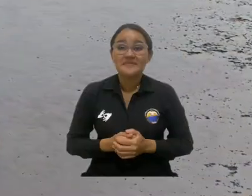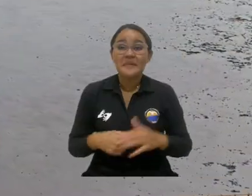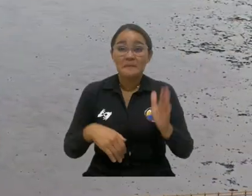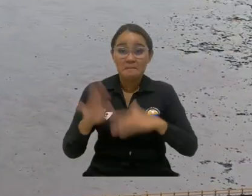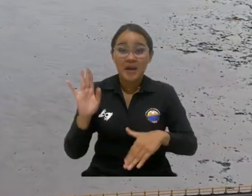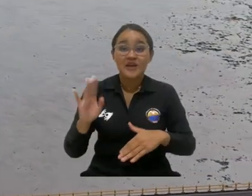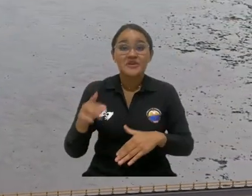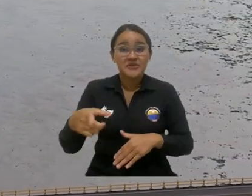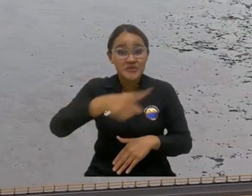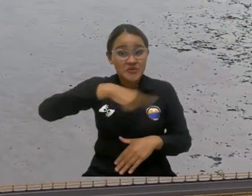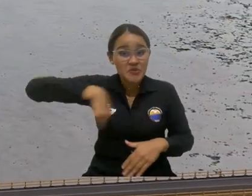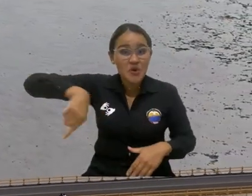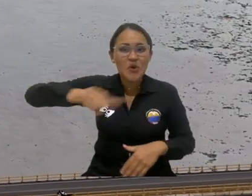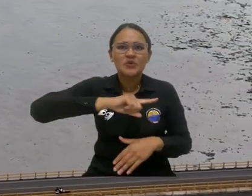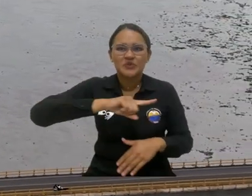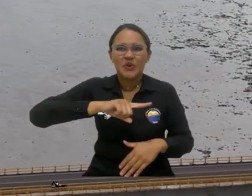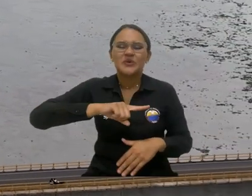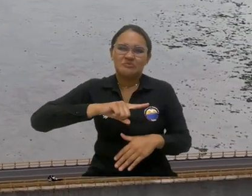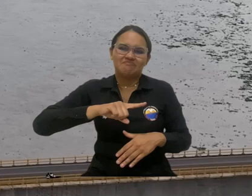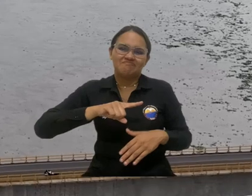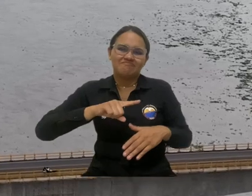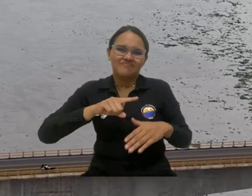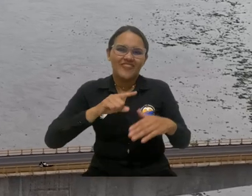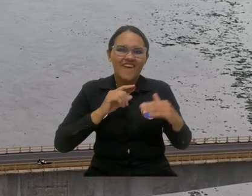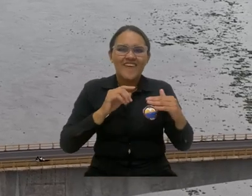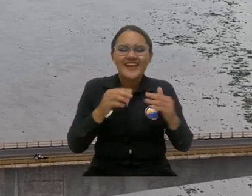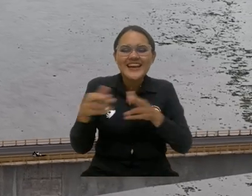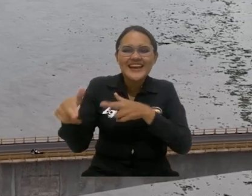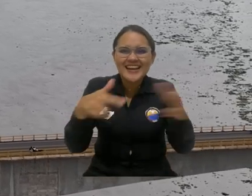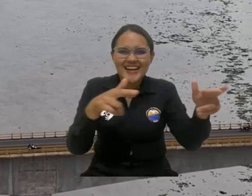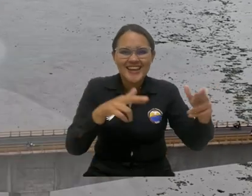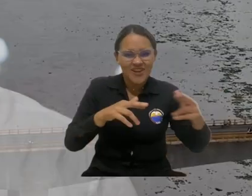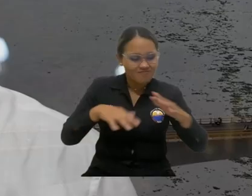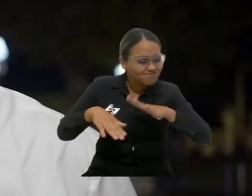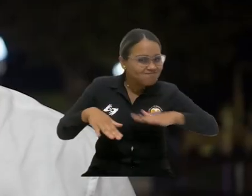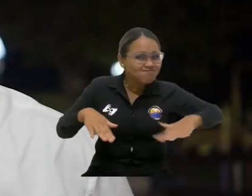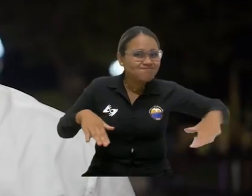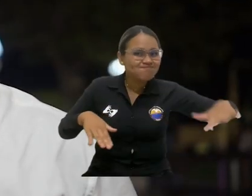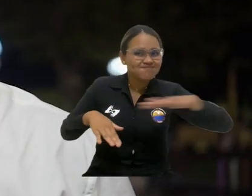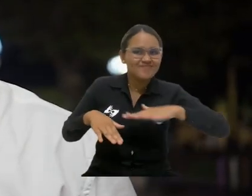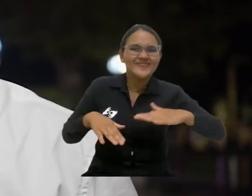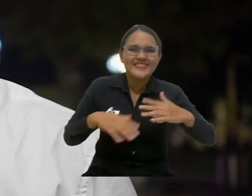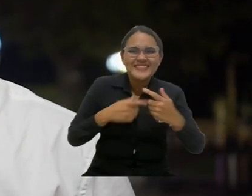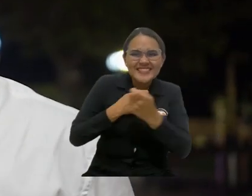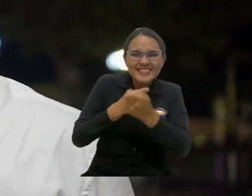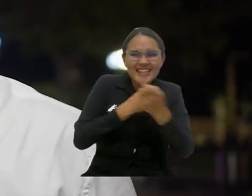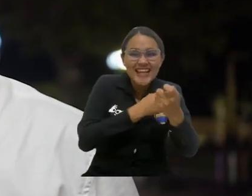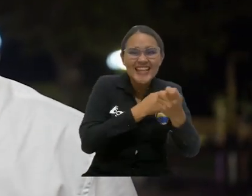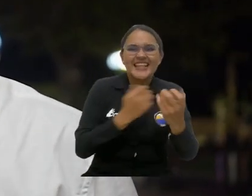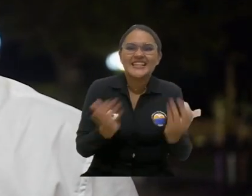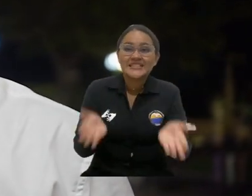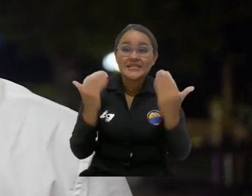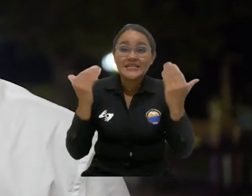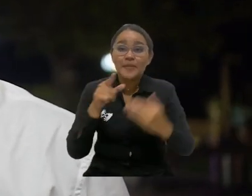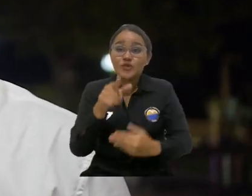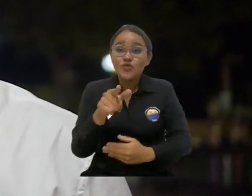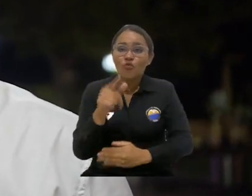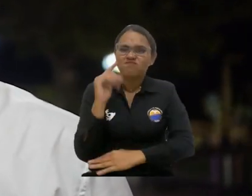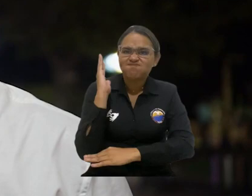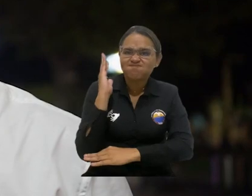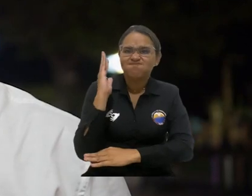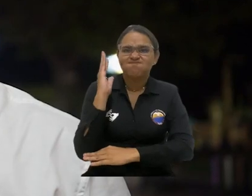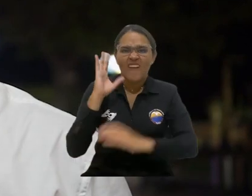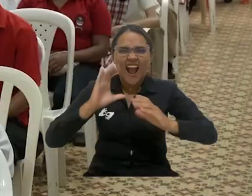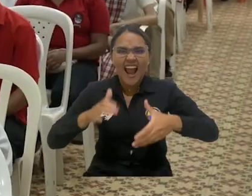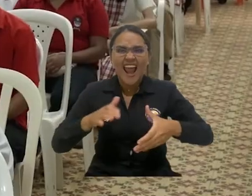Nosotros también como municipio ribereño hacemos parte de este ecosistema... ...qué bueno que ustedes con esta cátedra de río enseñen a